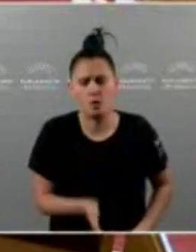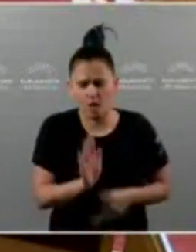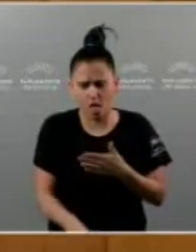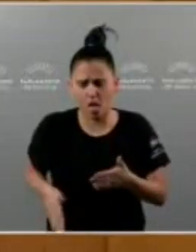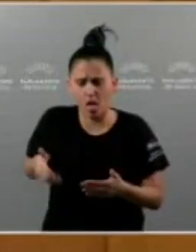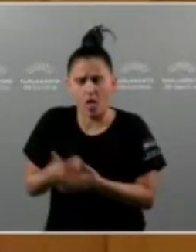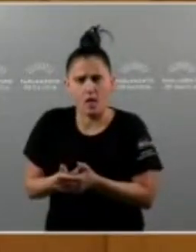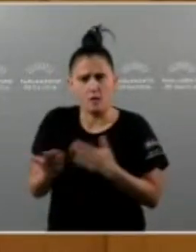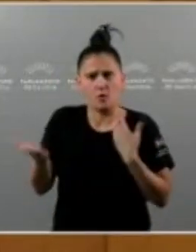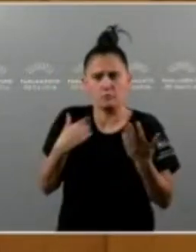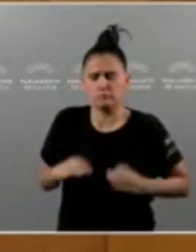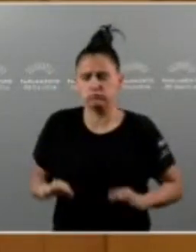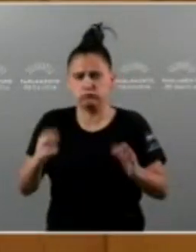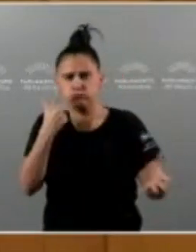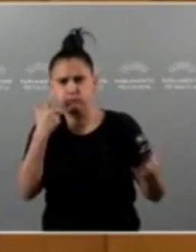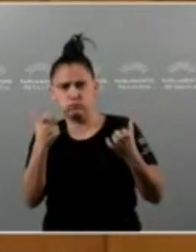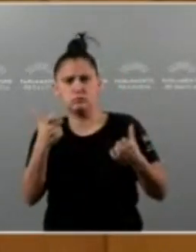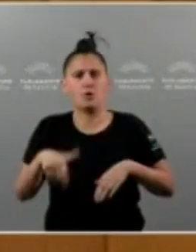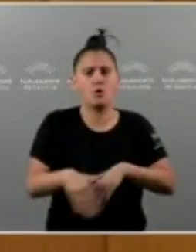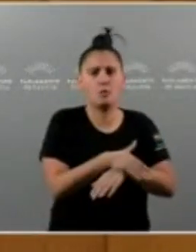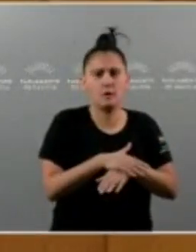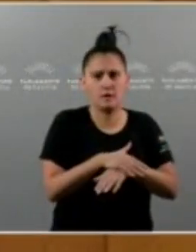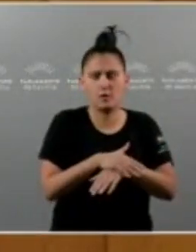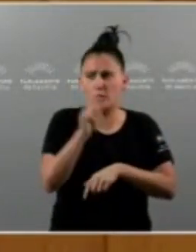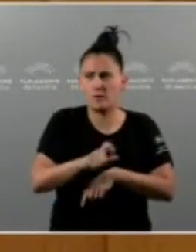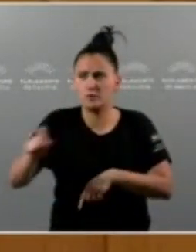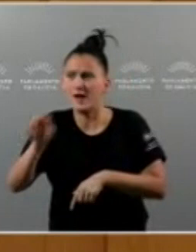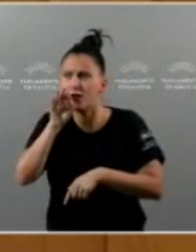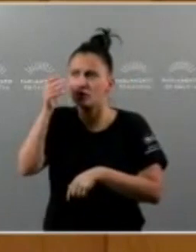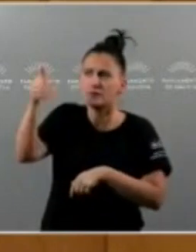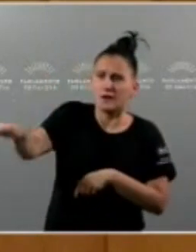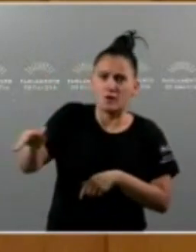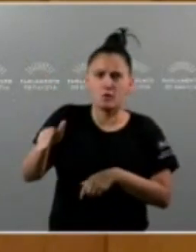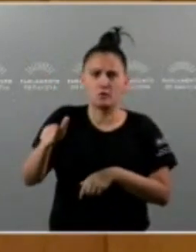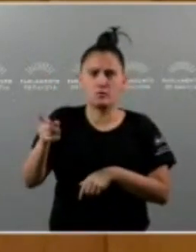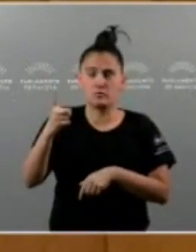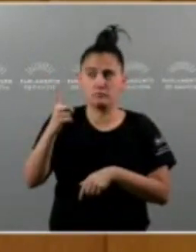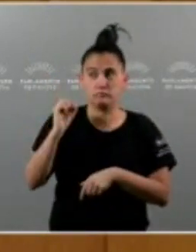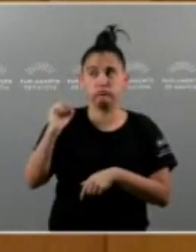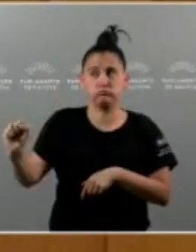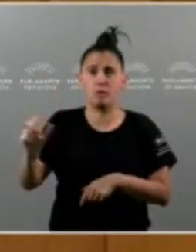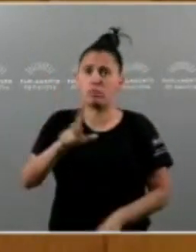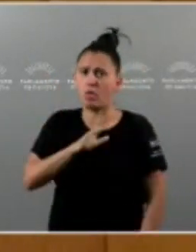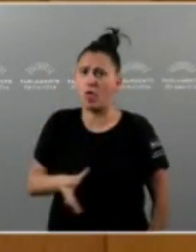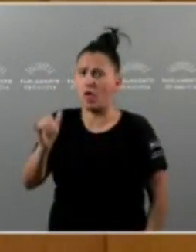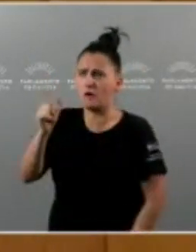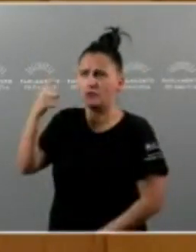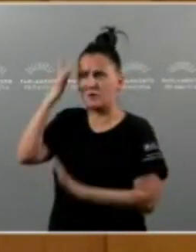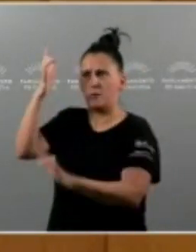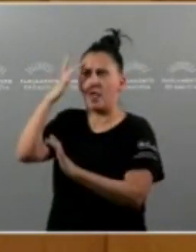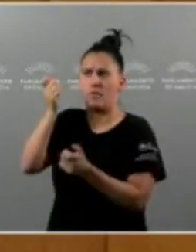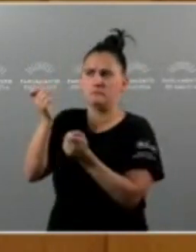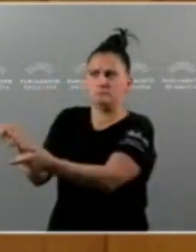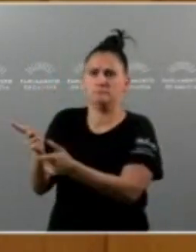toda agora, cun tratamento destacado dentro do goberno, os galegos do exterior, os que tanto lle debemos e nos que tantas esperanzas temos